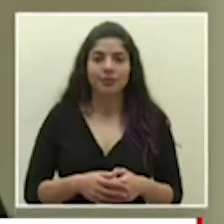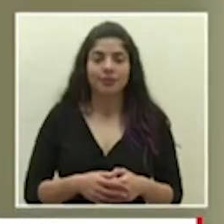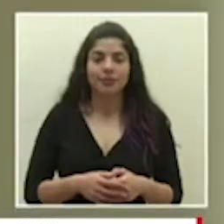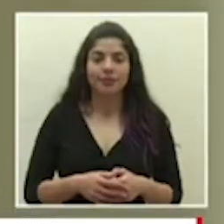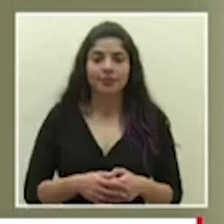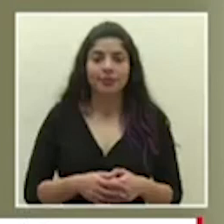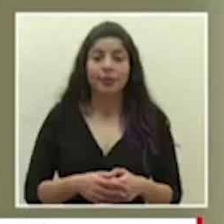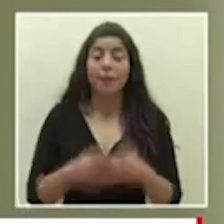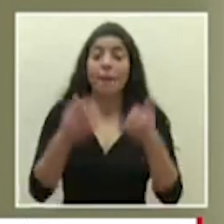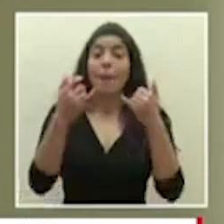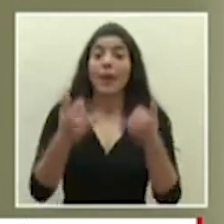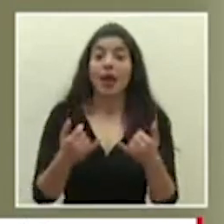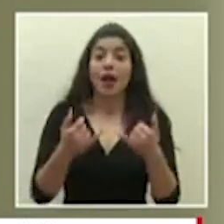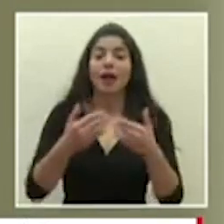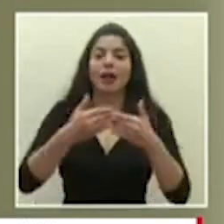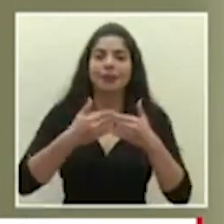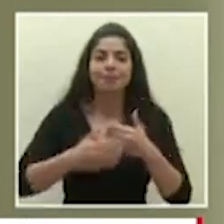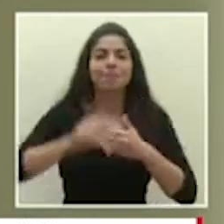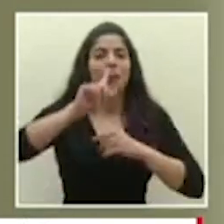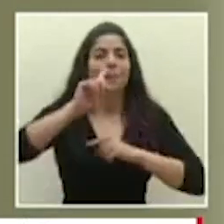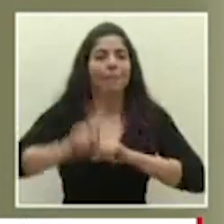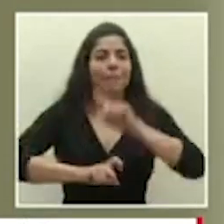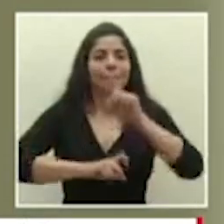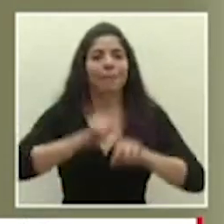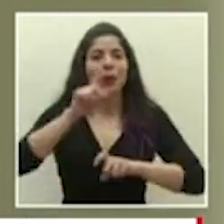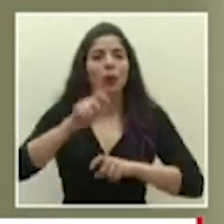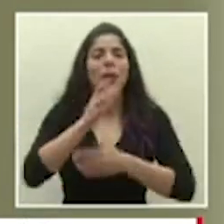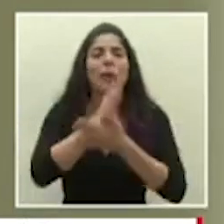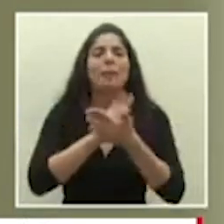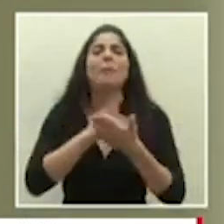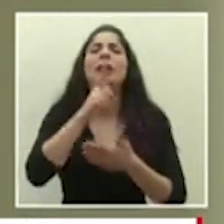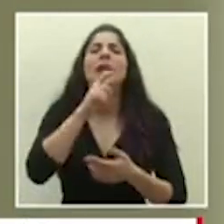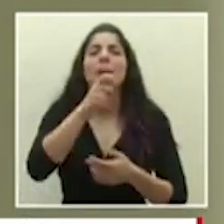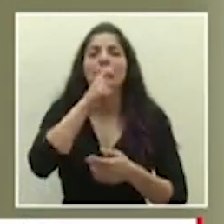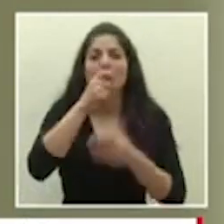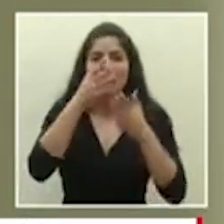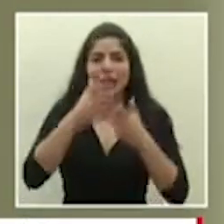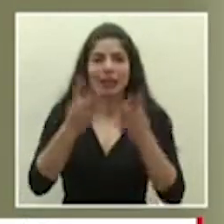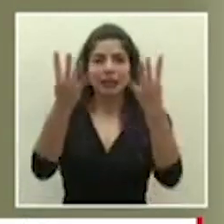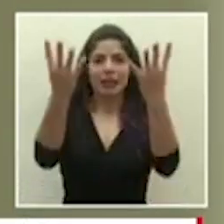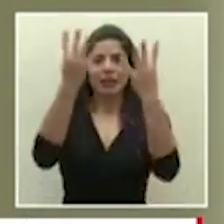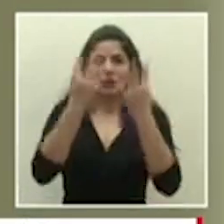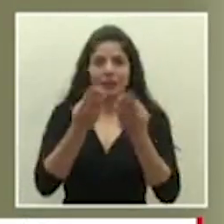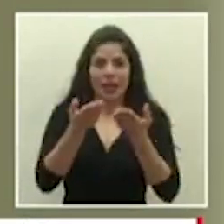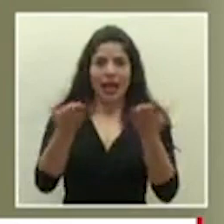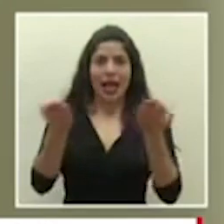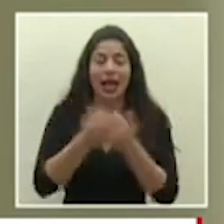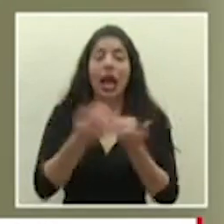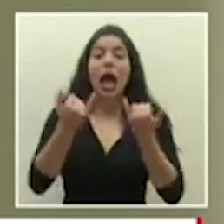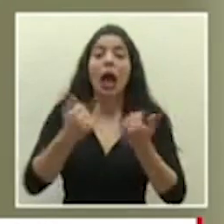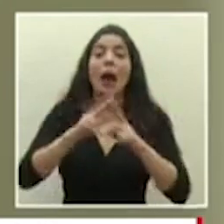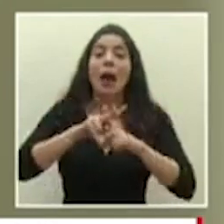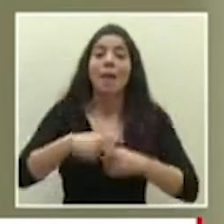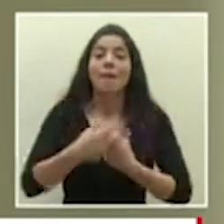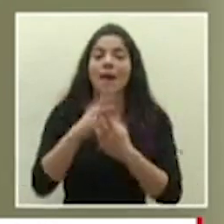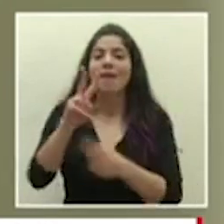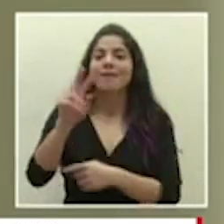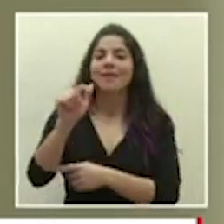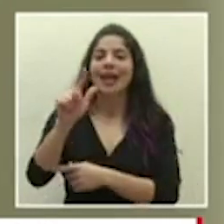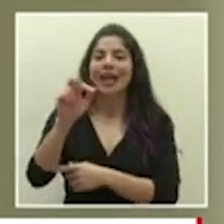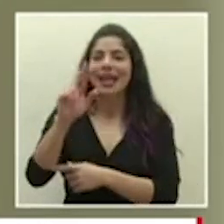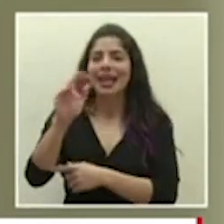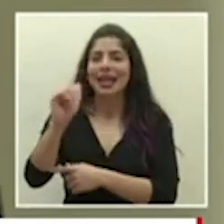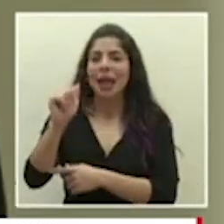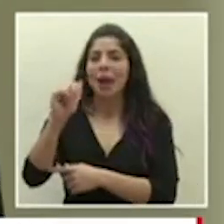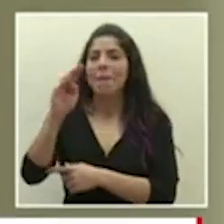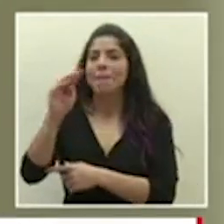a continuación el periodo de consultas por parte de los colegas que nos acompañan de manera presencial iniciamos con Valeria Martínez de